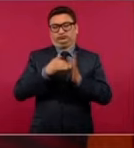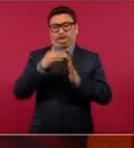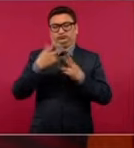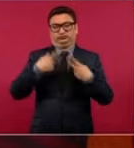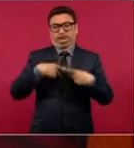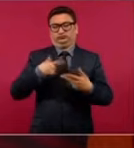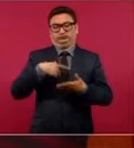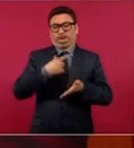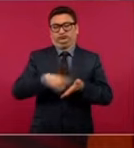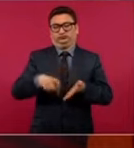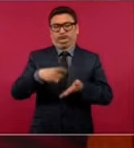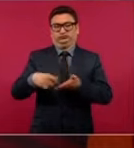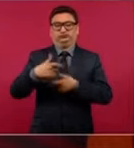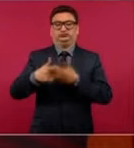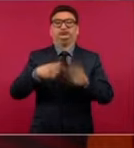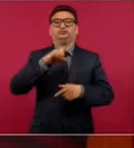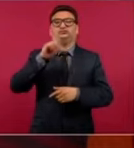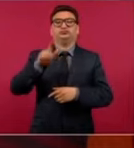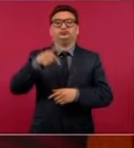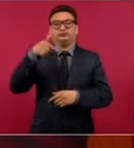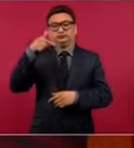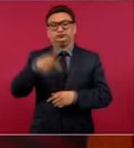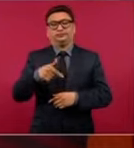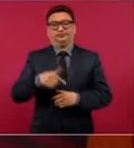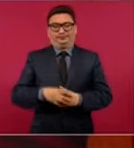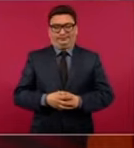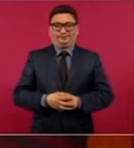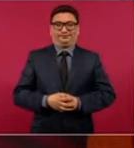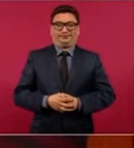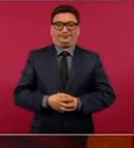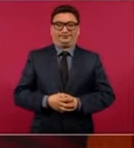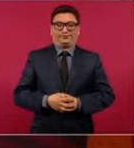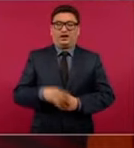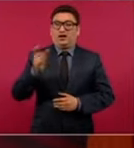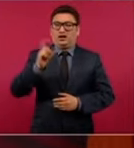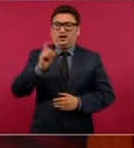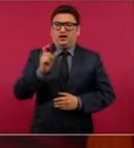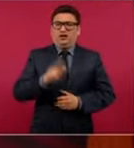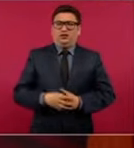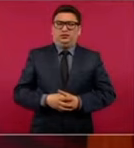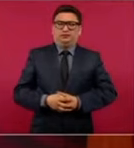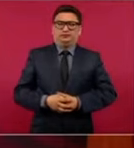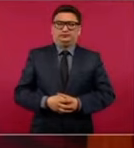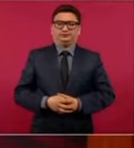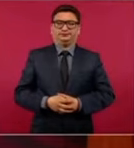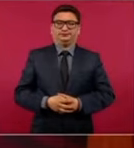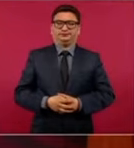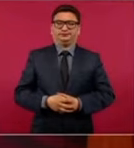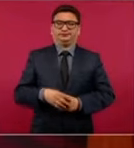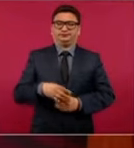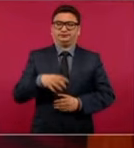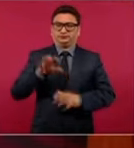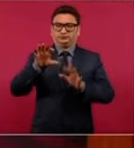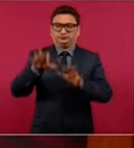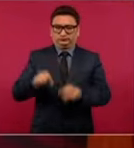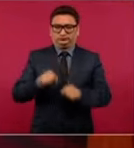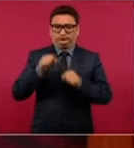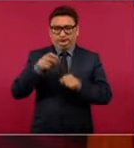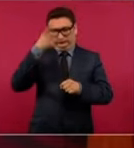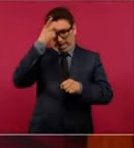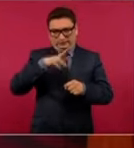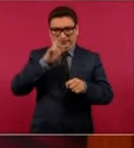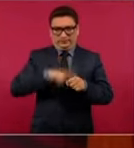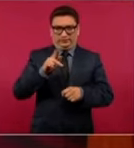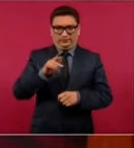¿Cómo se descubrió después cuando se detuvo al director de